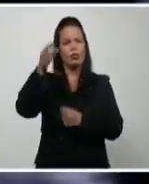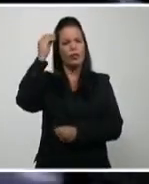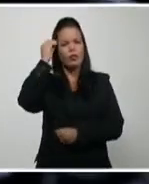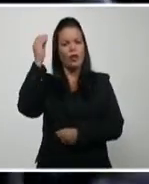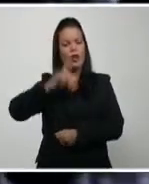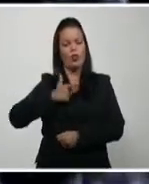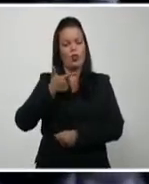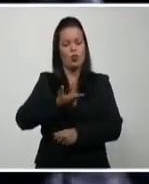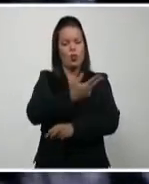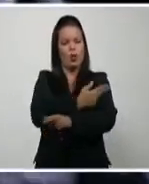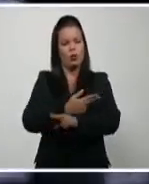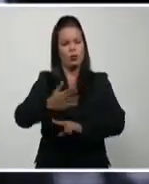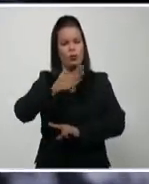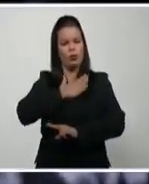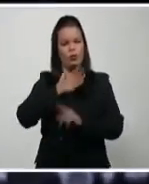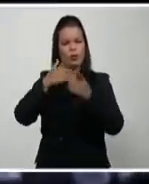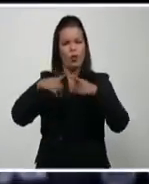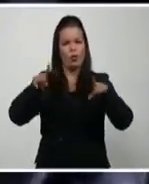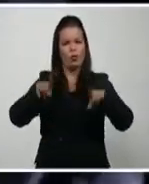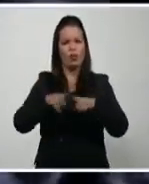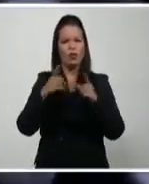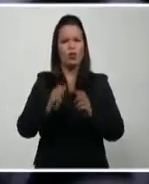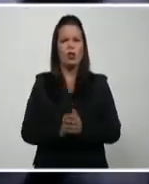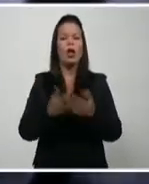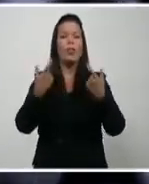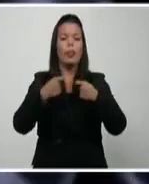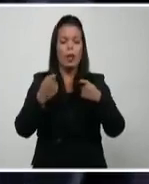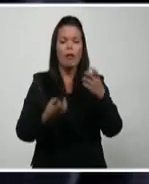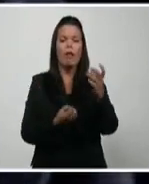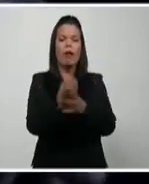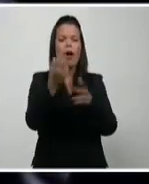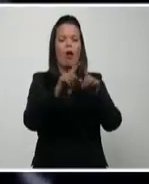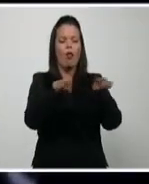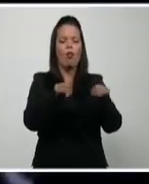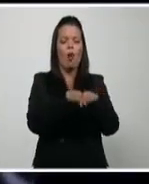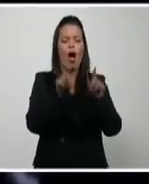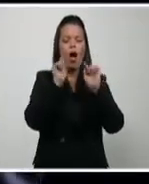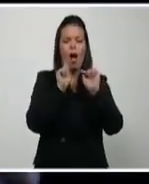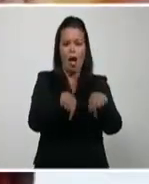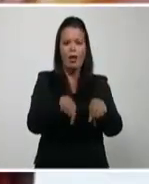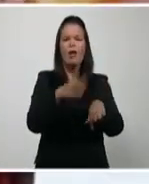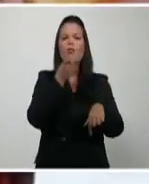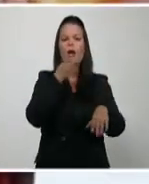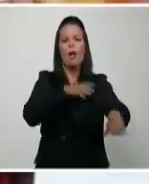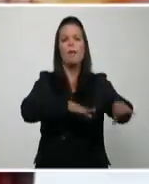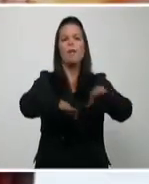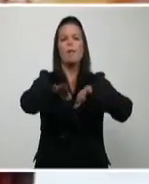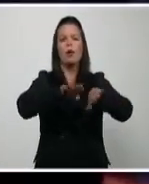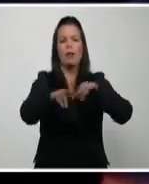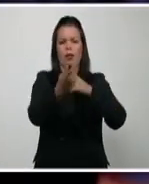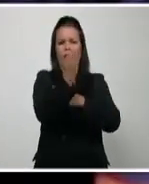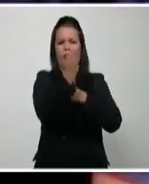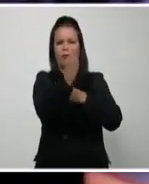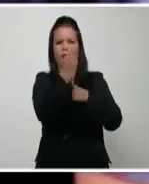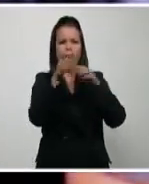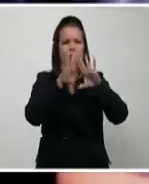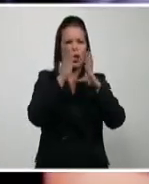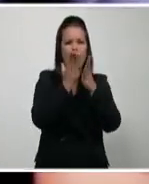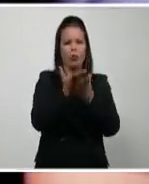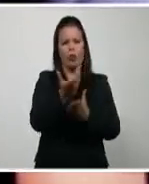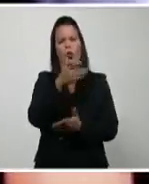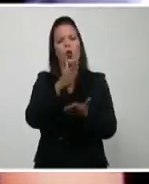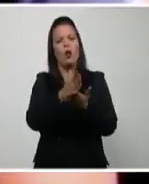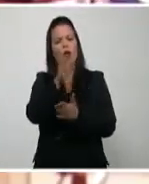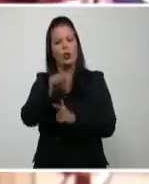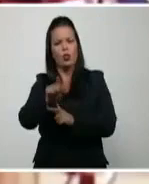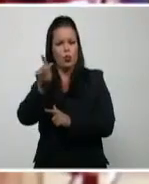también debería incorporarse una cátedra que permitiera el desarrollo y la preparación base para esos géneros que